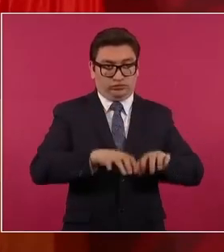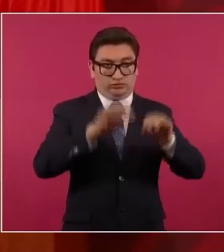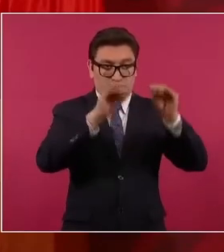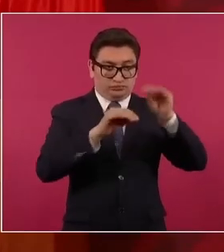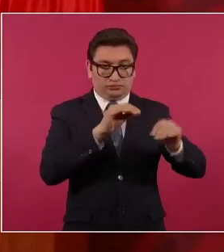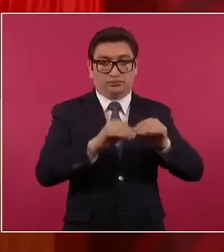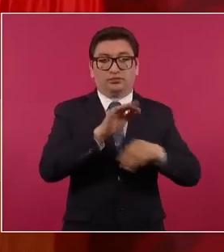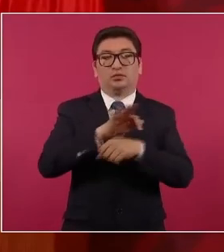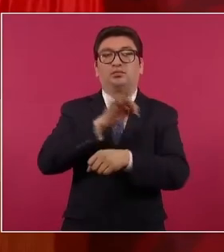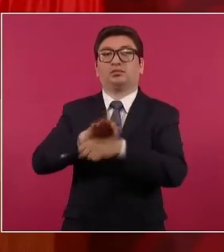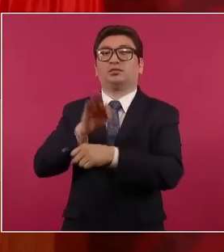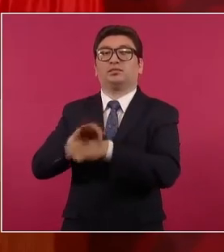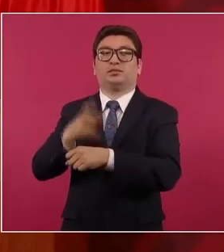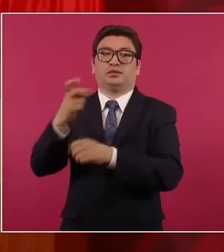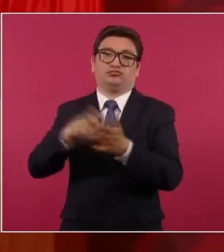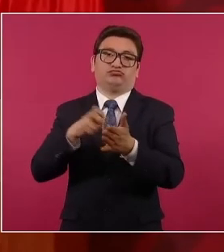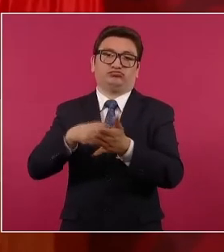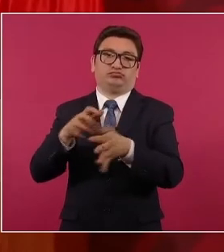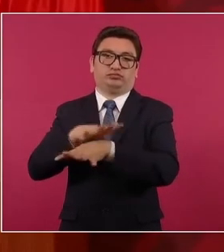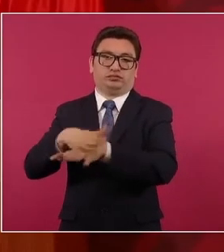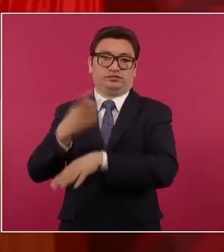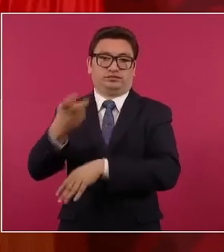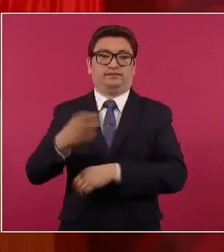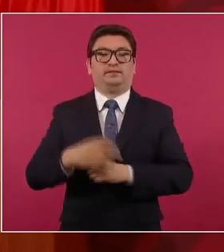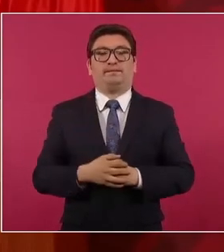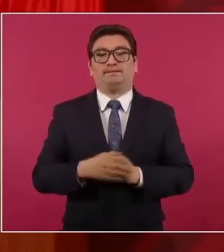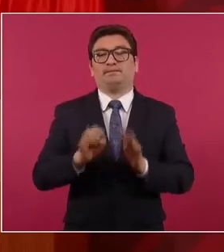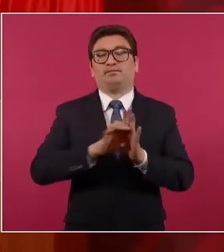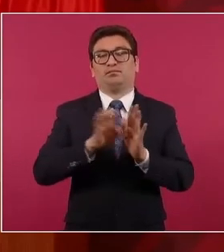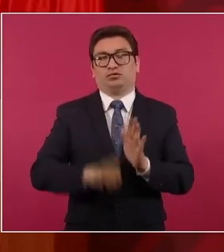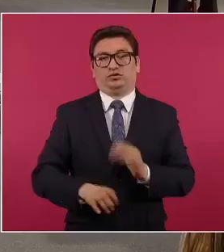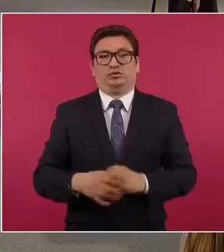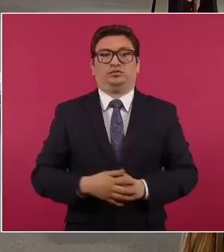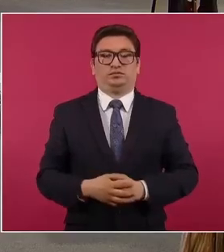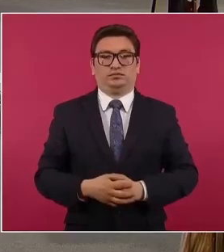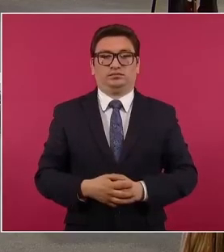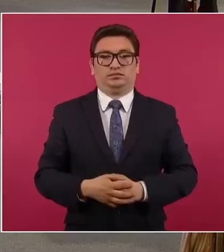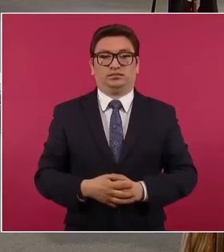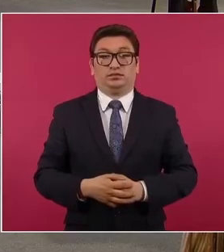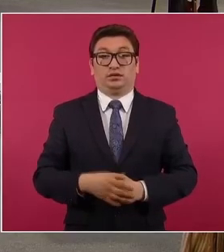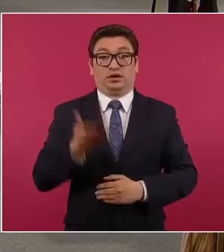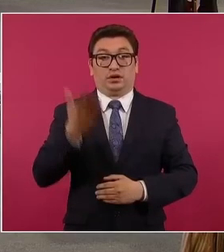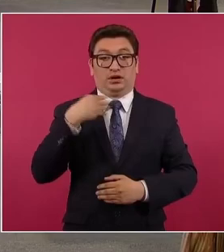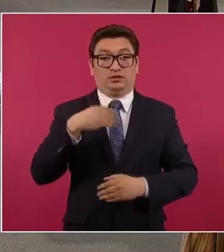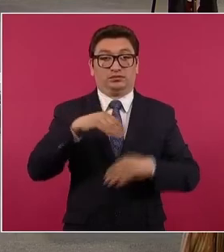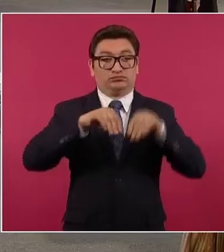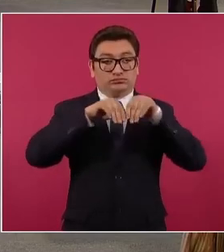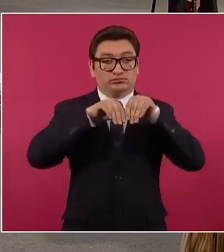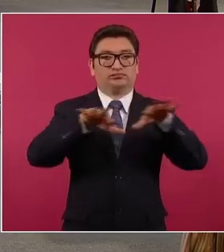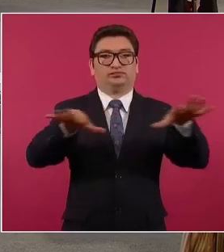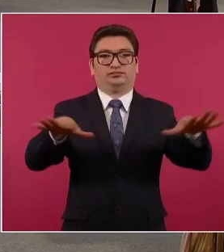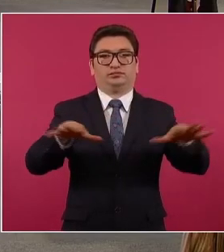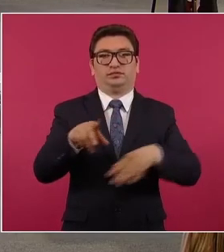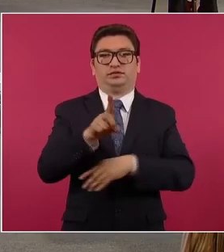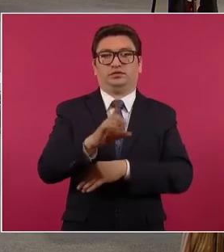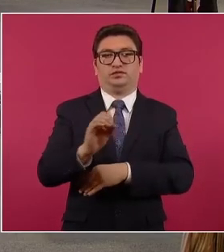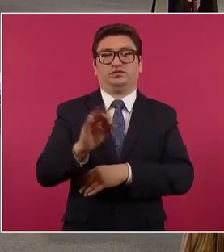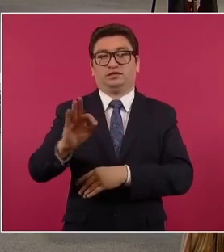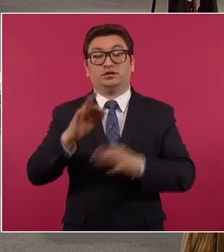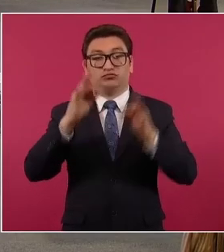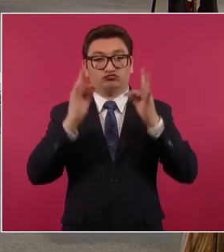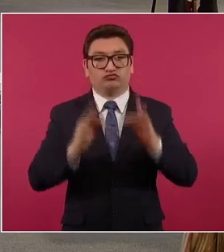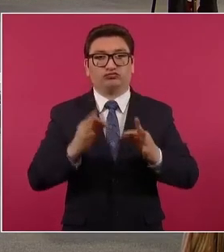defensores de la reforma. Y, por ejemplo, cuando ya publica en el Diario Oficial y se hace la